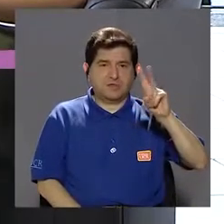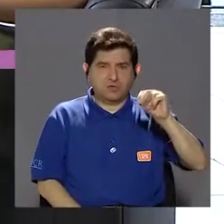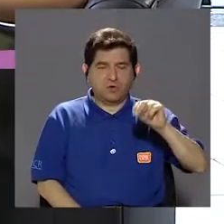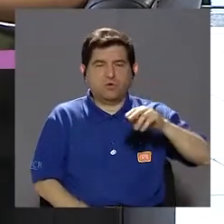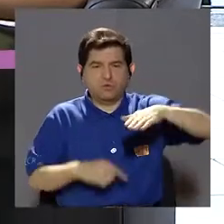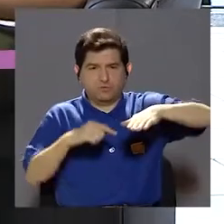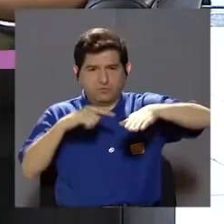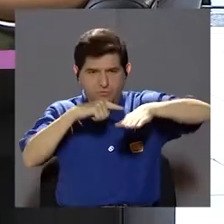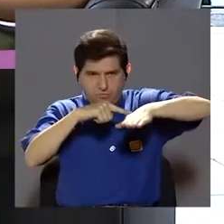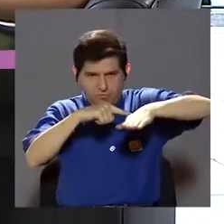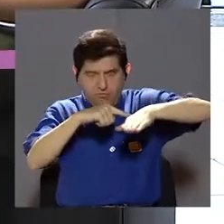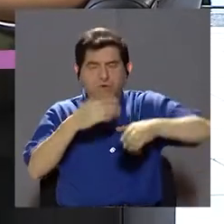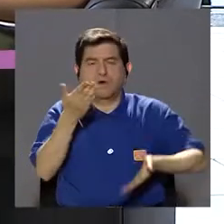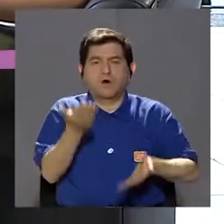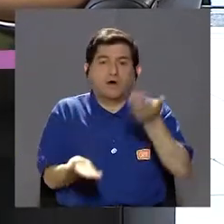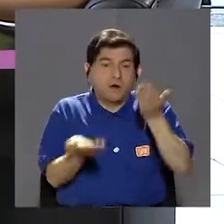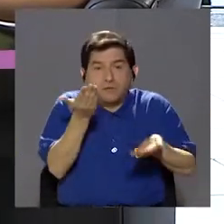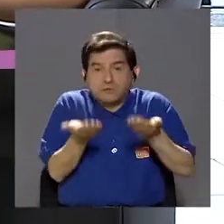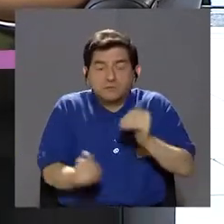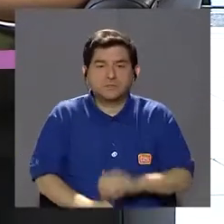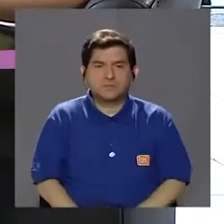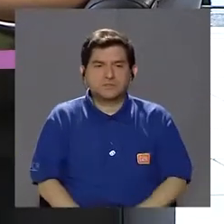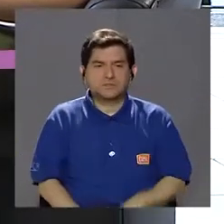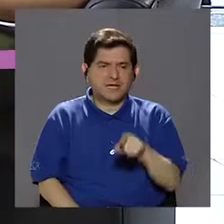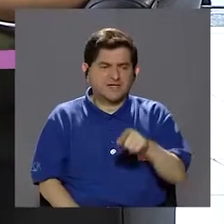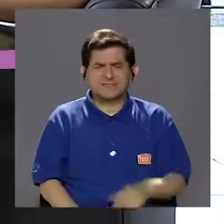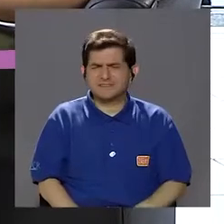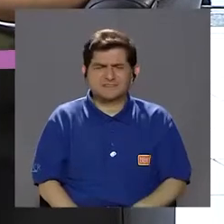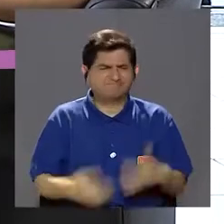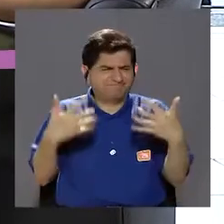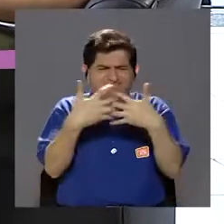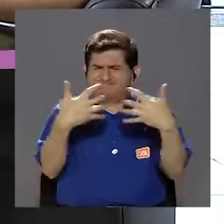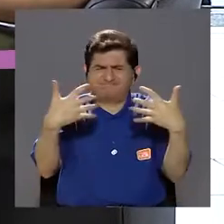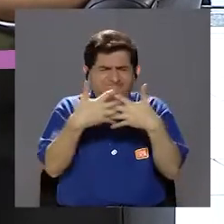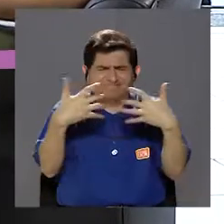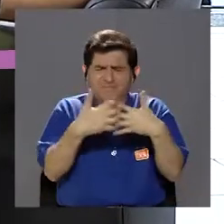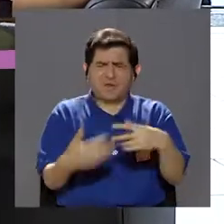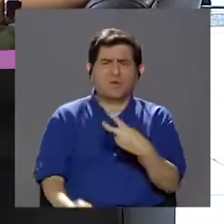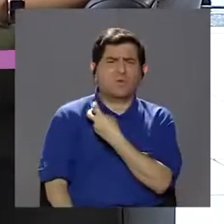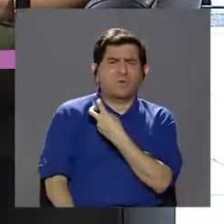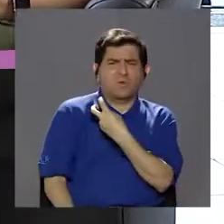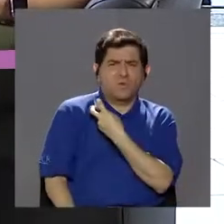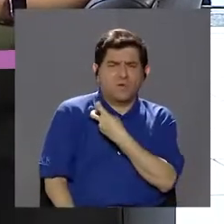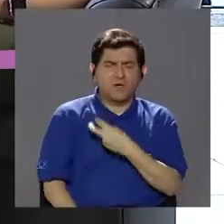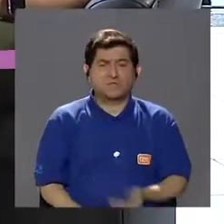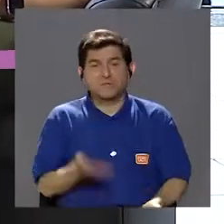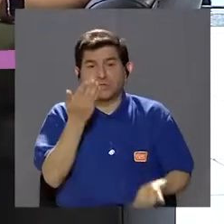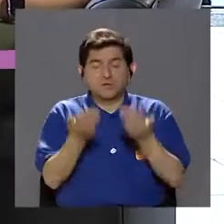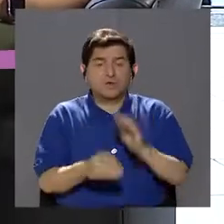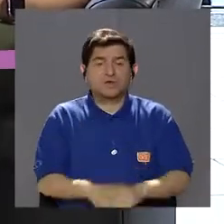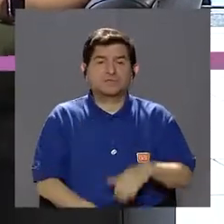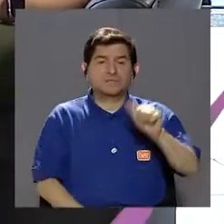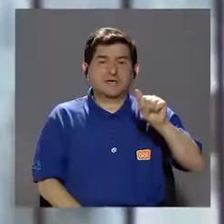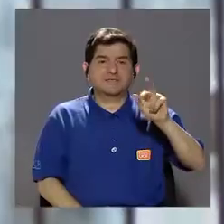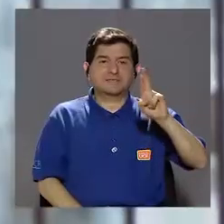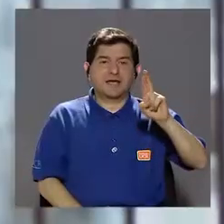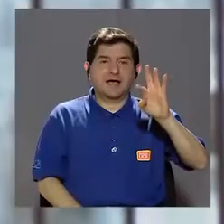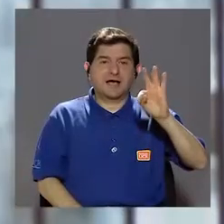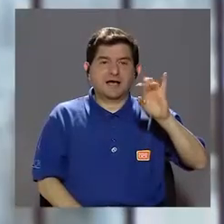tensión en el tendón de Aquiles, si es más bien un desacomodo a nivel óseo, una articulación